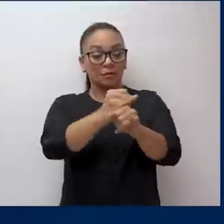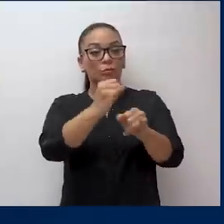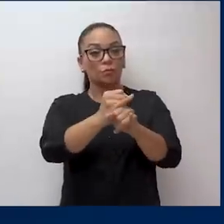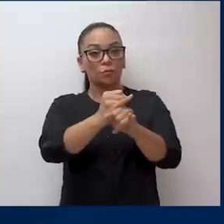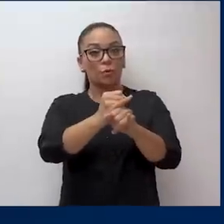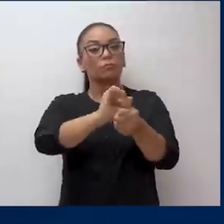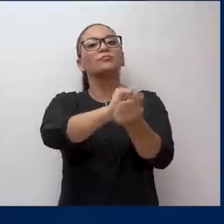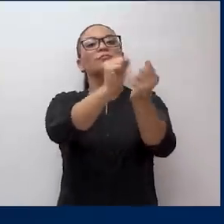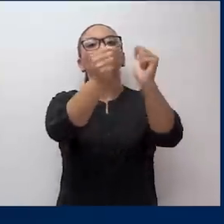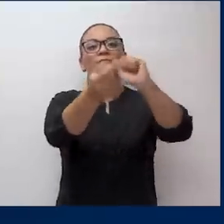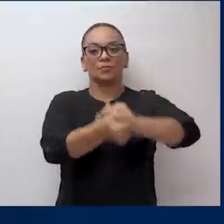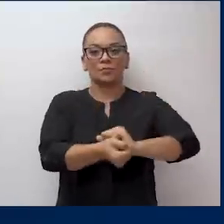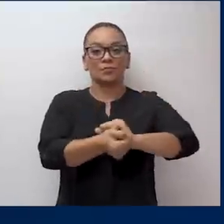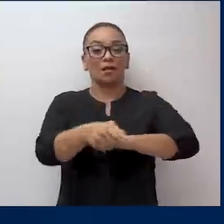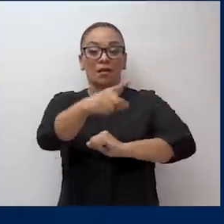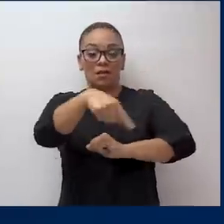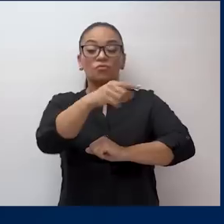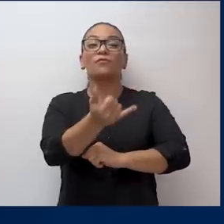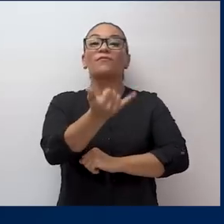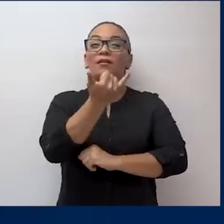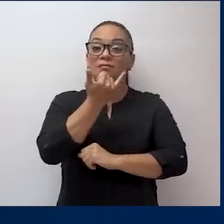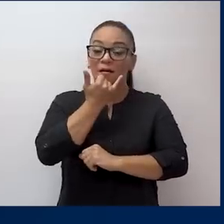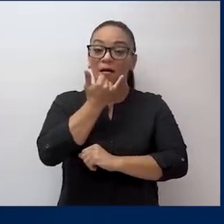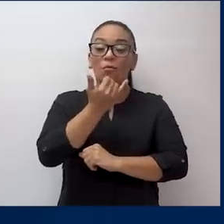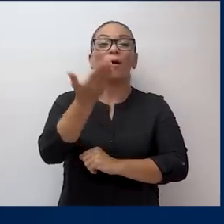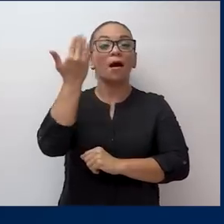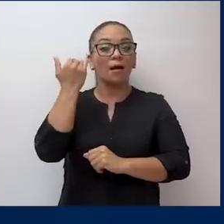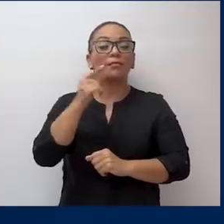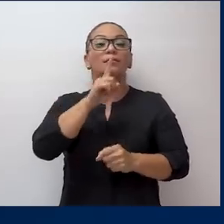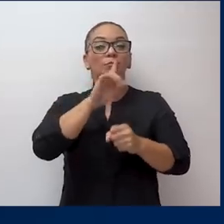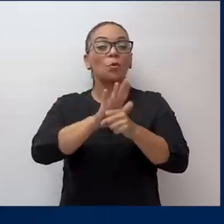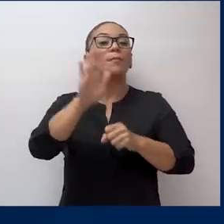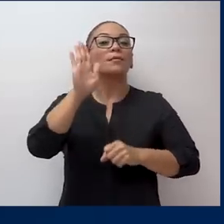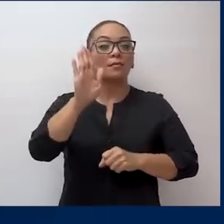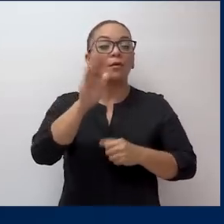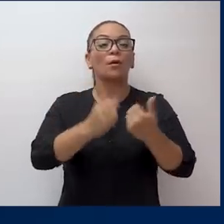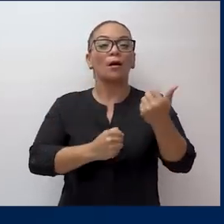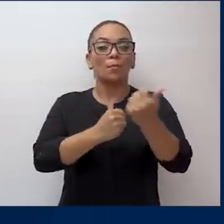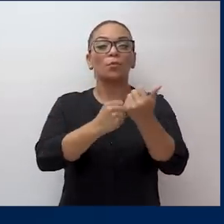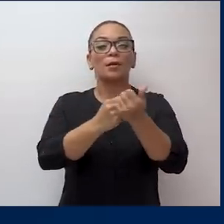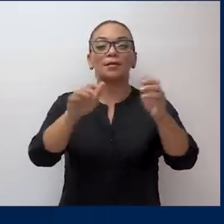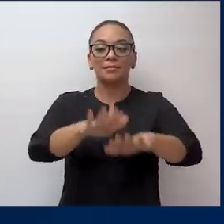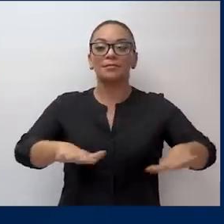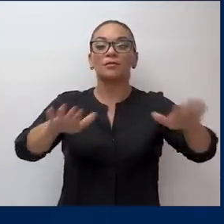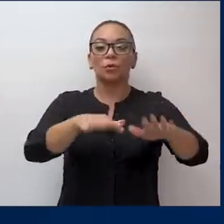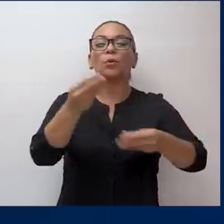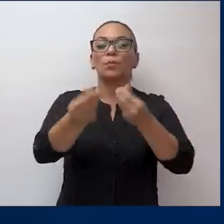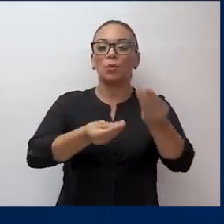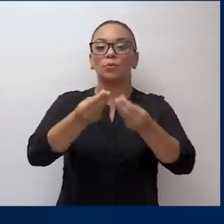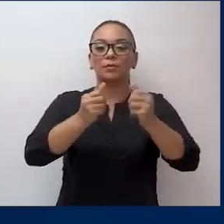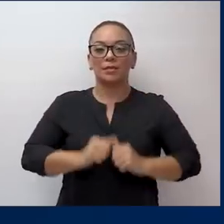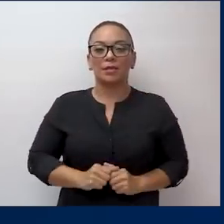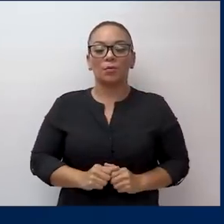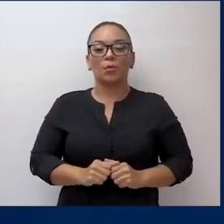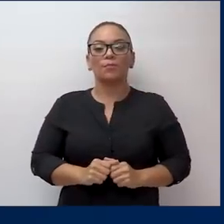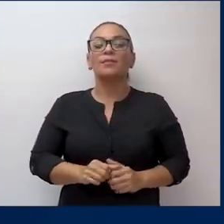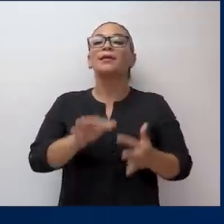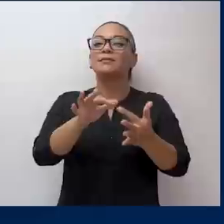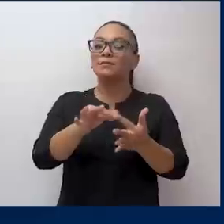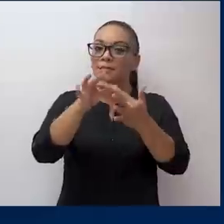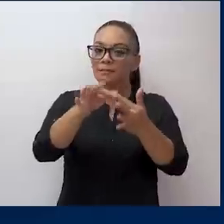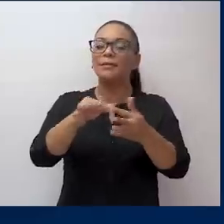a una institución que falló en la promesa de apoyar al sector productivo,